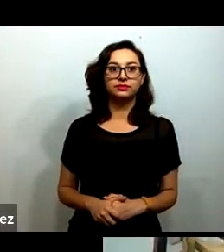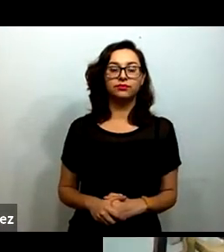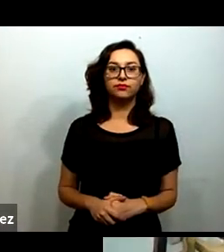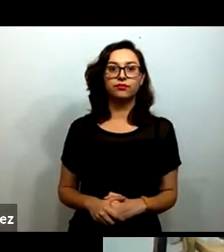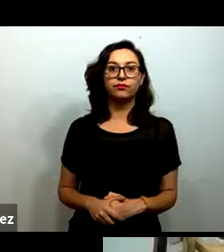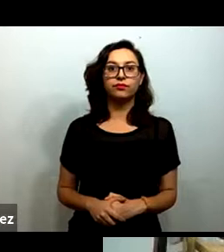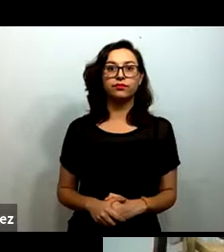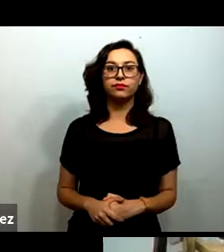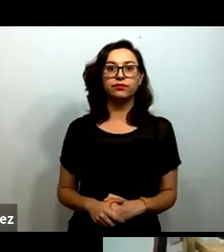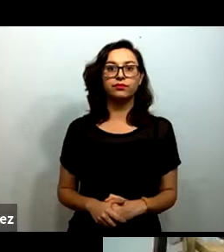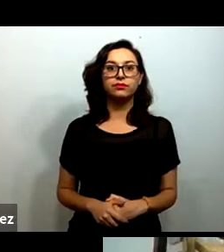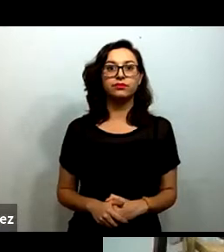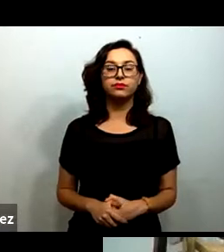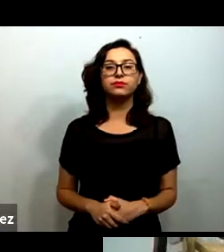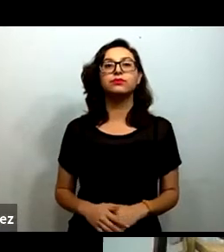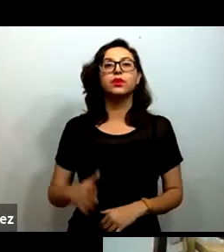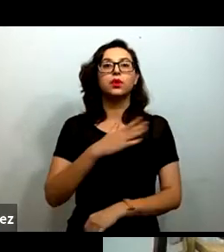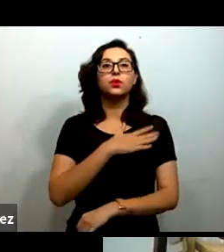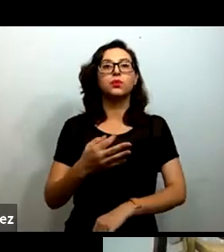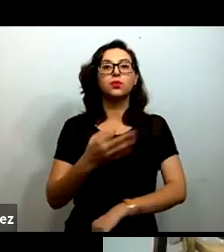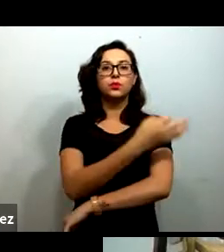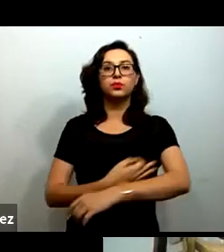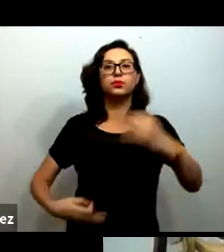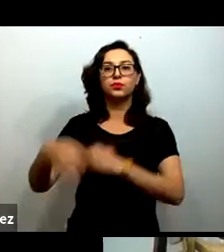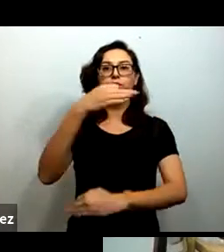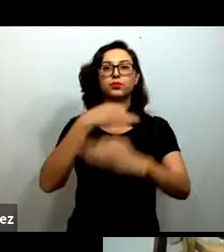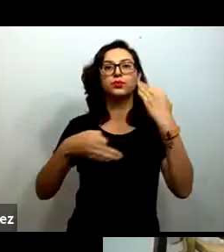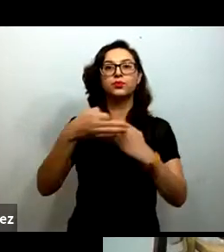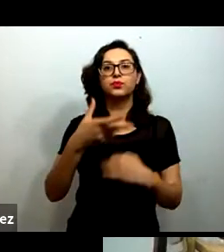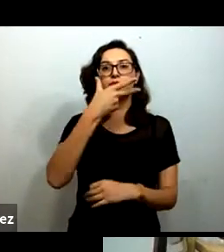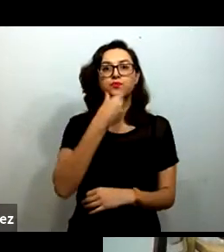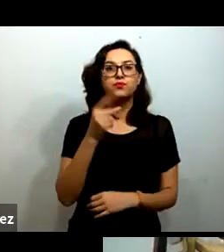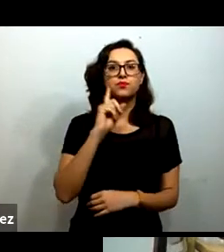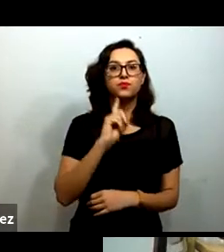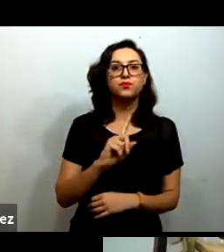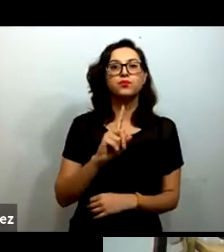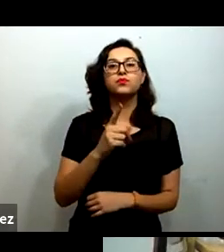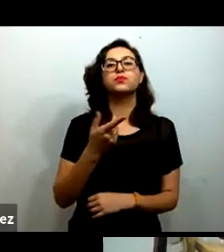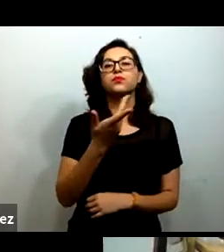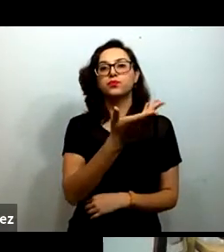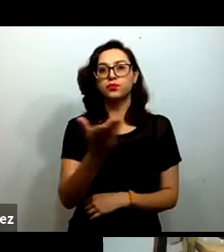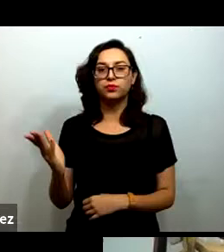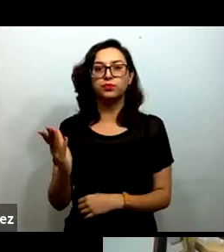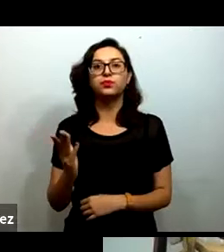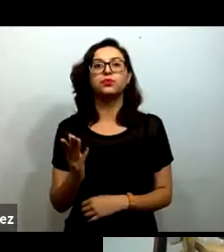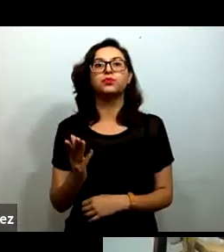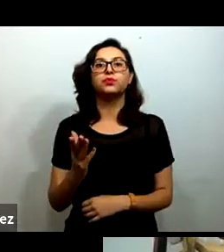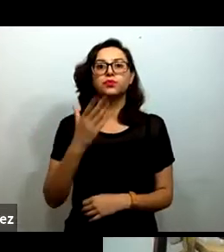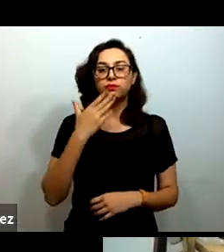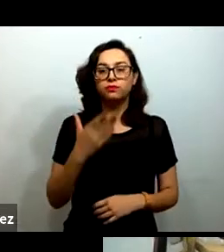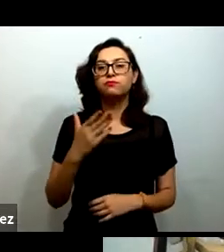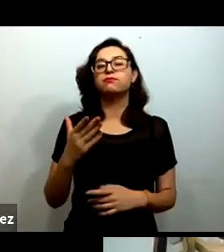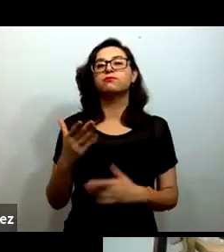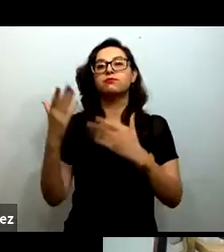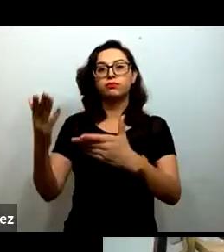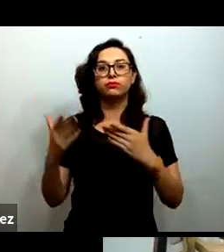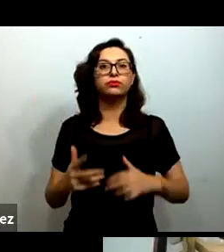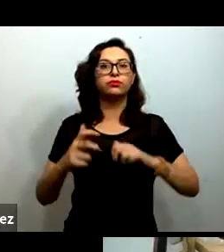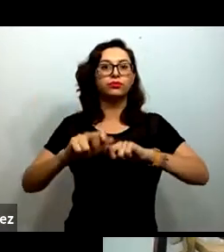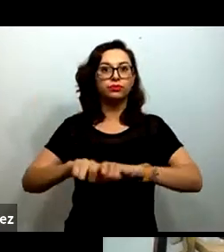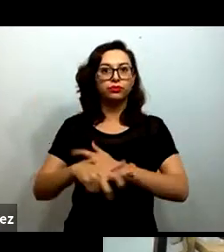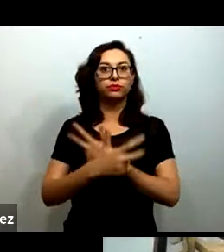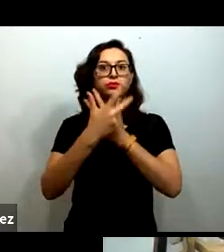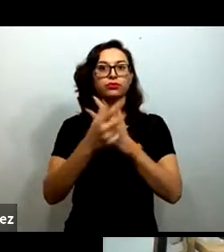Bueno, buenas tardes a todas y todos. Bienvenidos a este sexto webinario sobre la reapertura de las escuelas más resilientes,